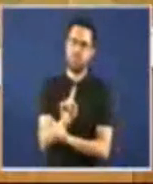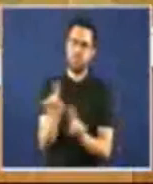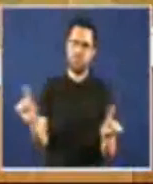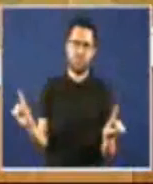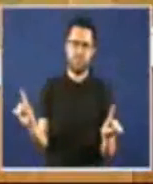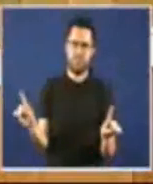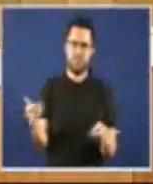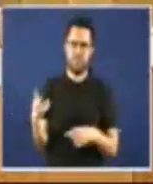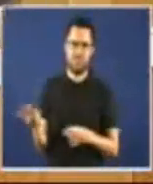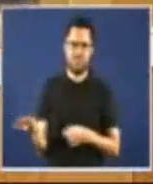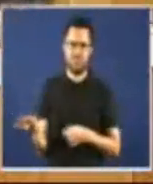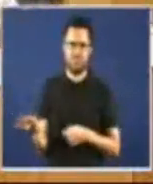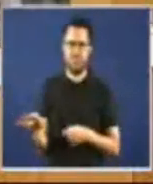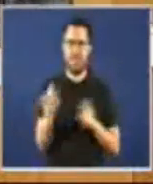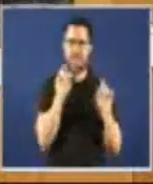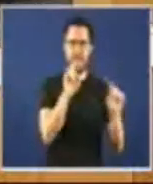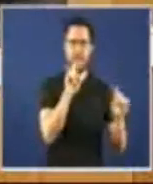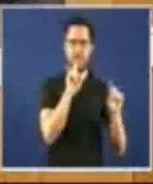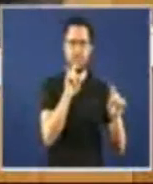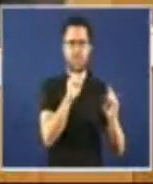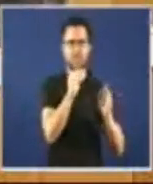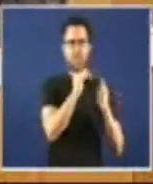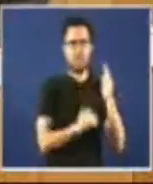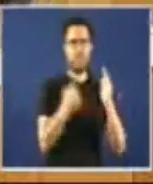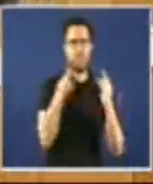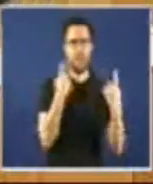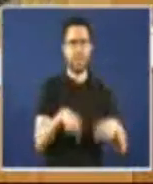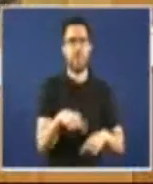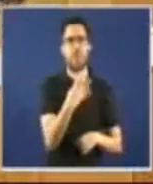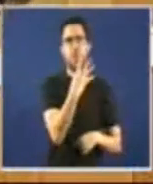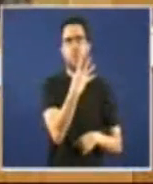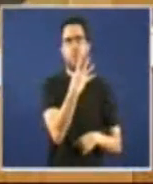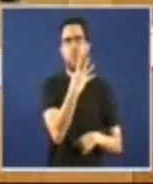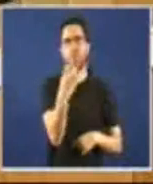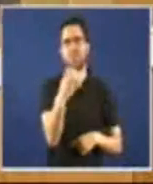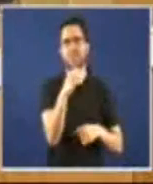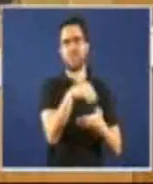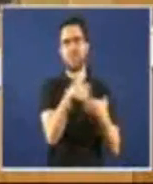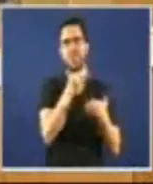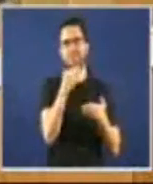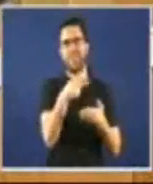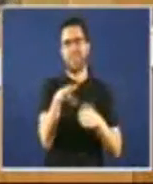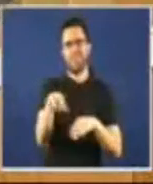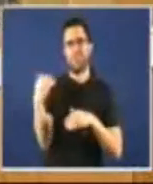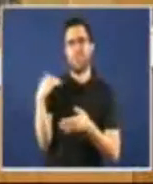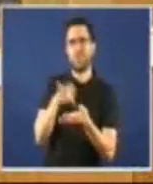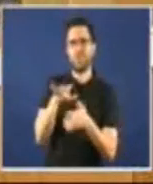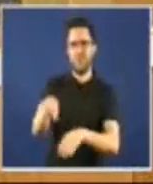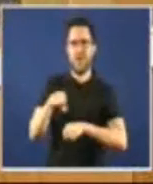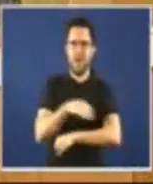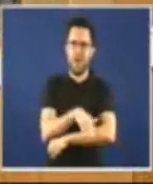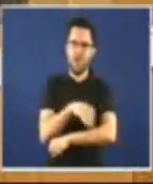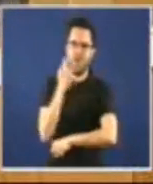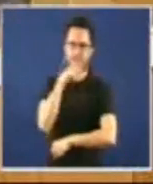A educación leva perdido nos mandatos o señor Núñez perto de 400 millóns de euros, 23% en termos reais. A